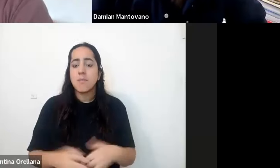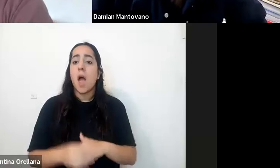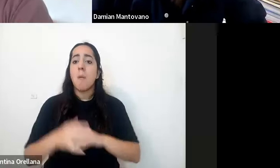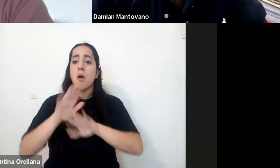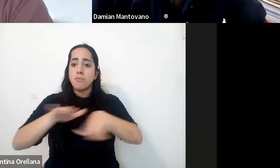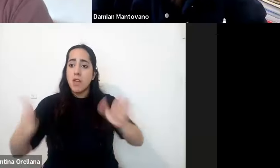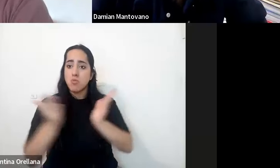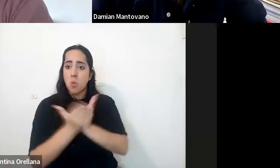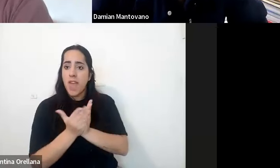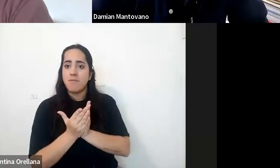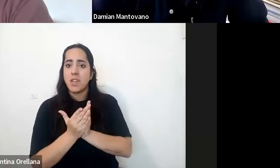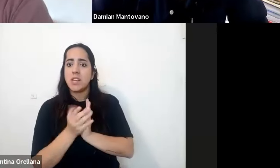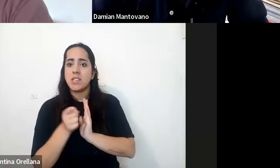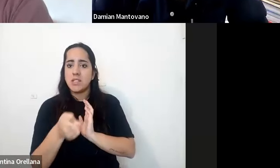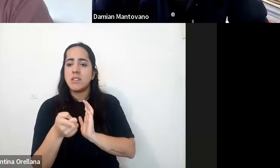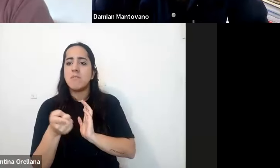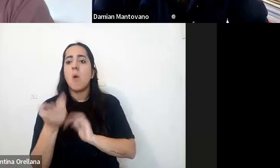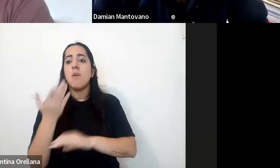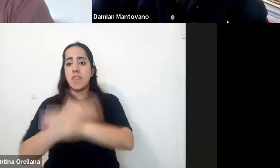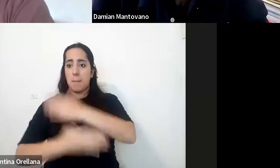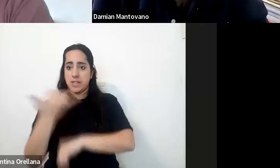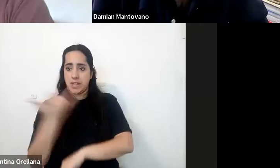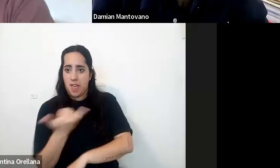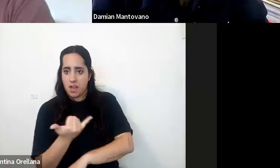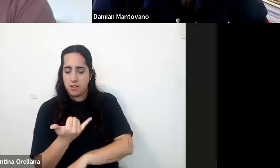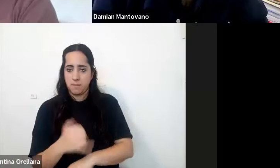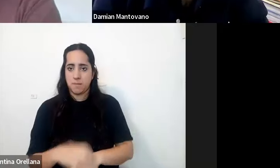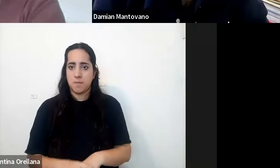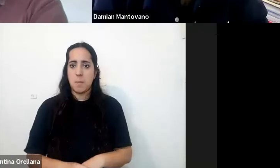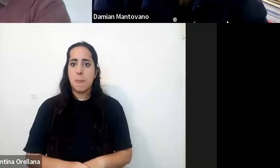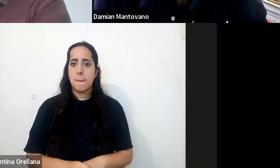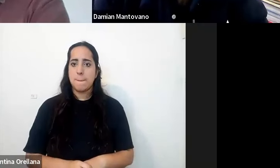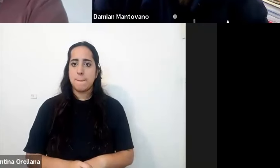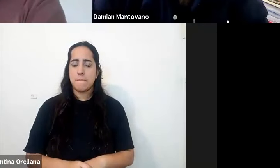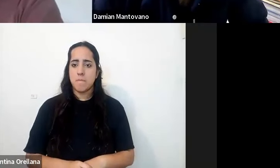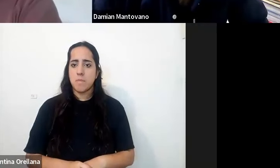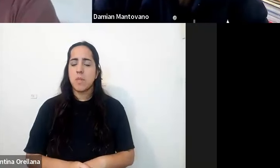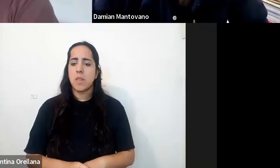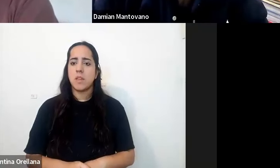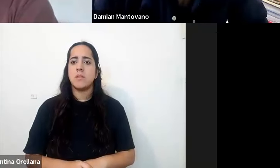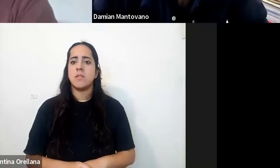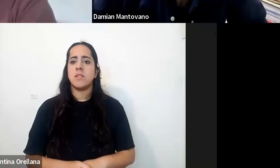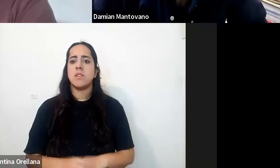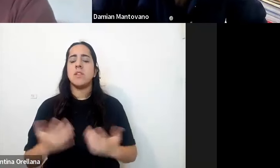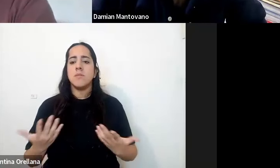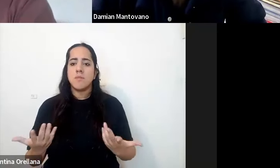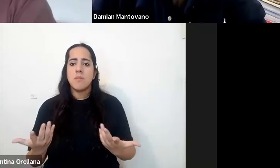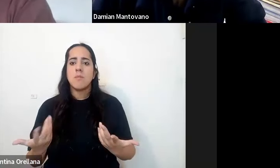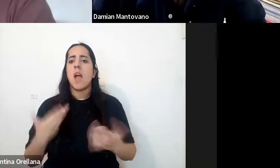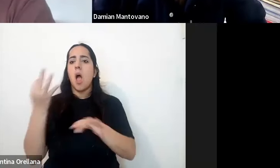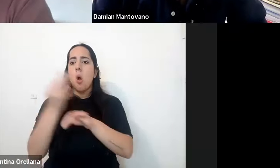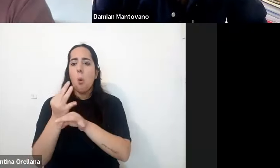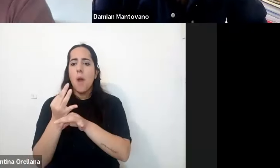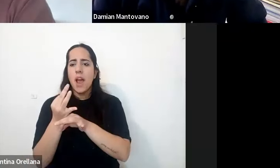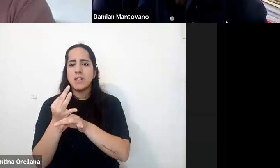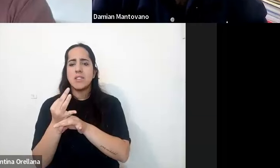en situación o condición de discapacidad la estructura que tienen las escuelas